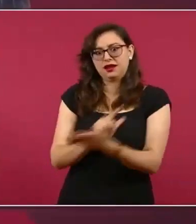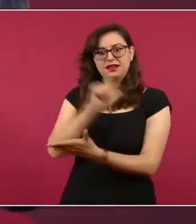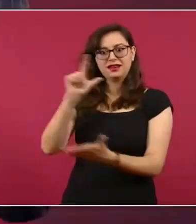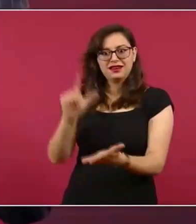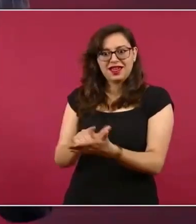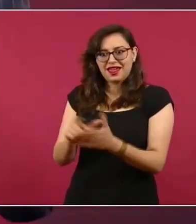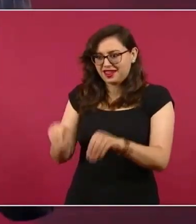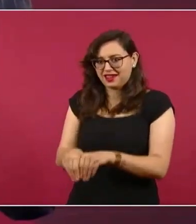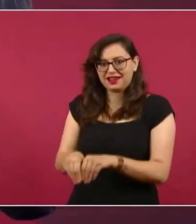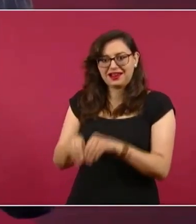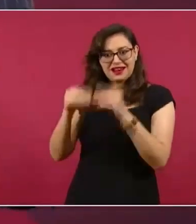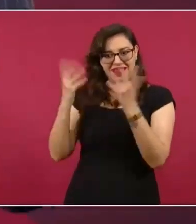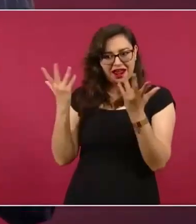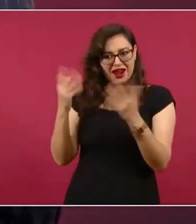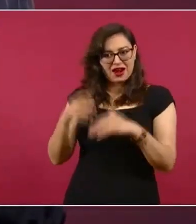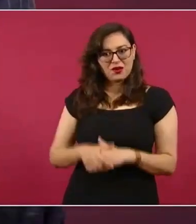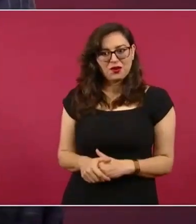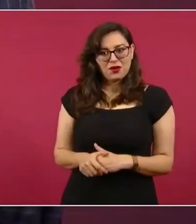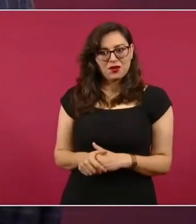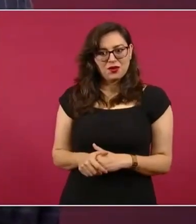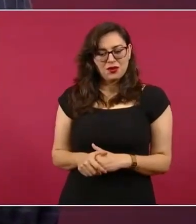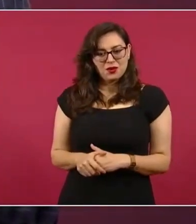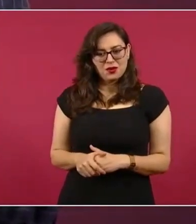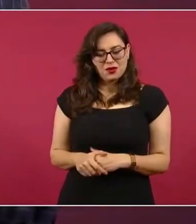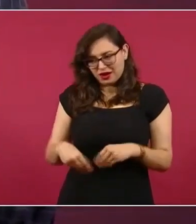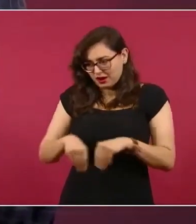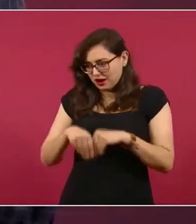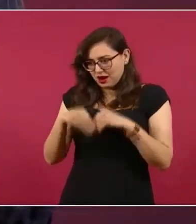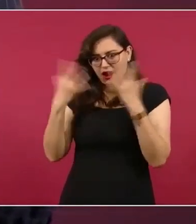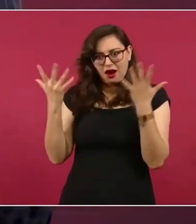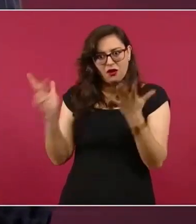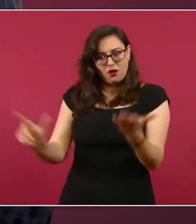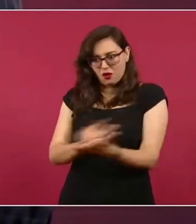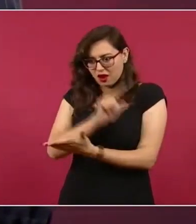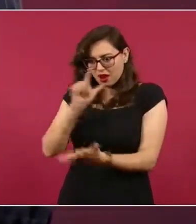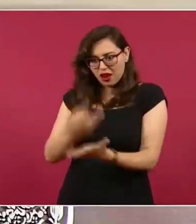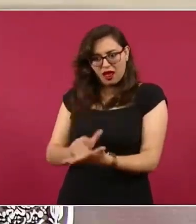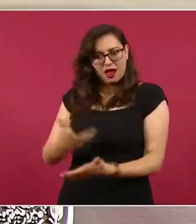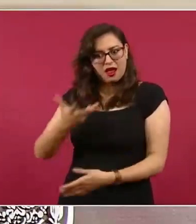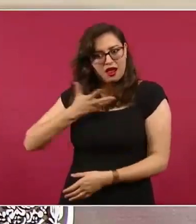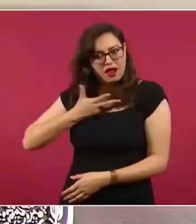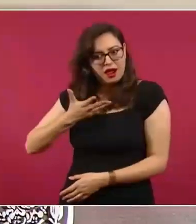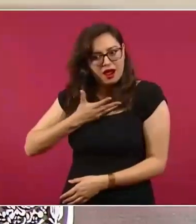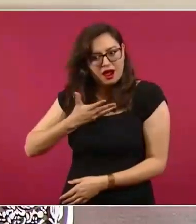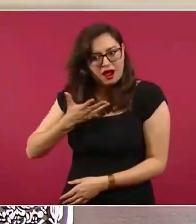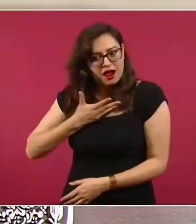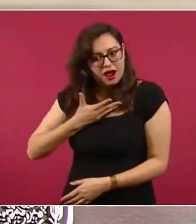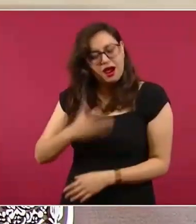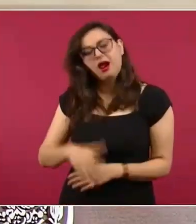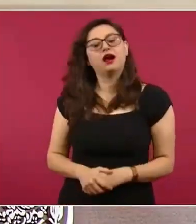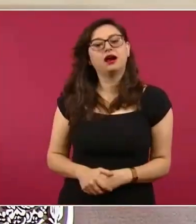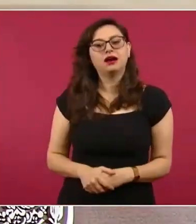Existe. El Estado mexicano tiene